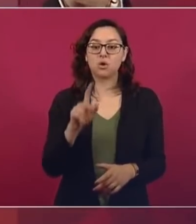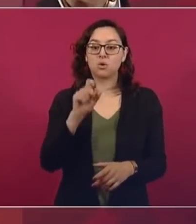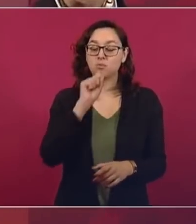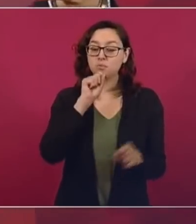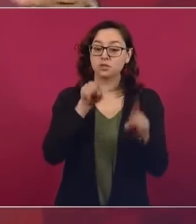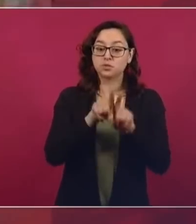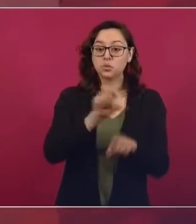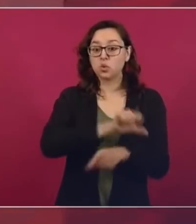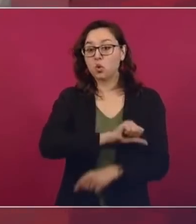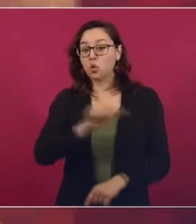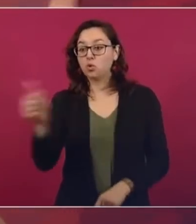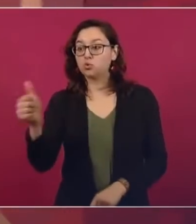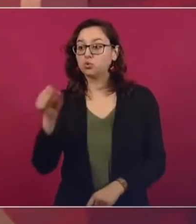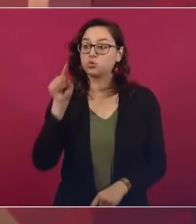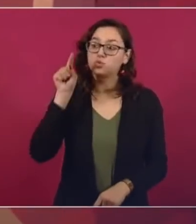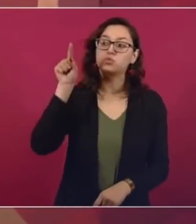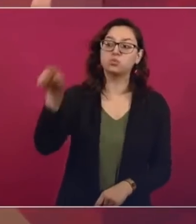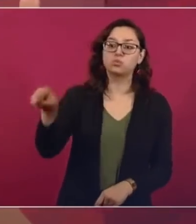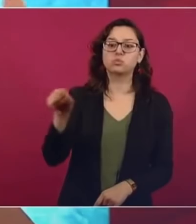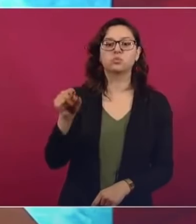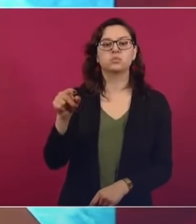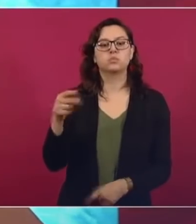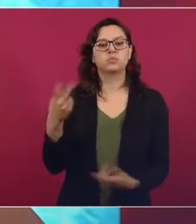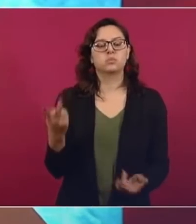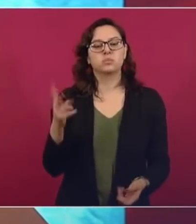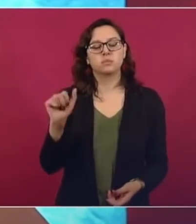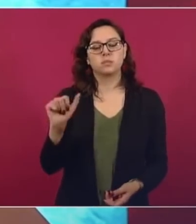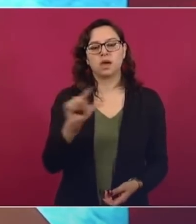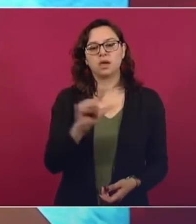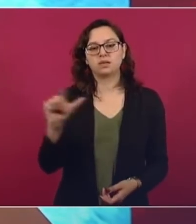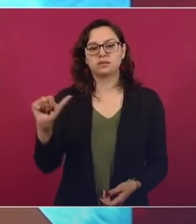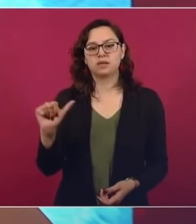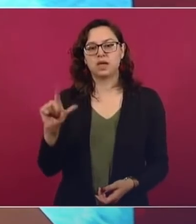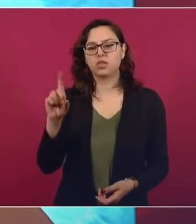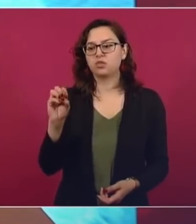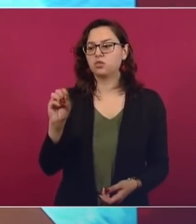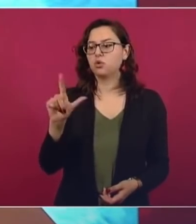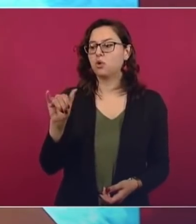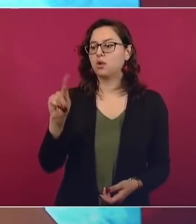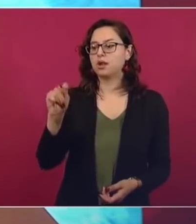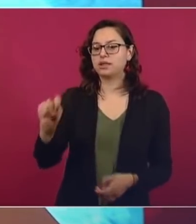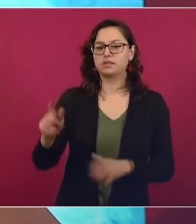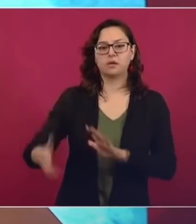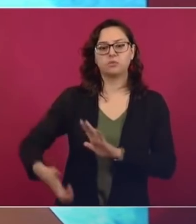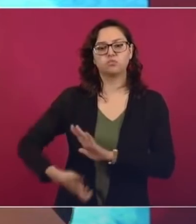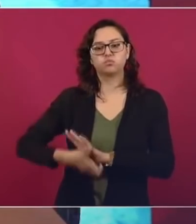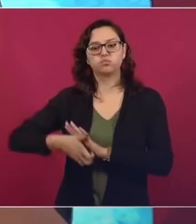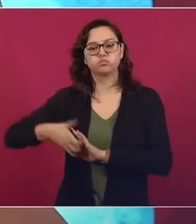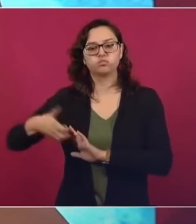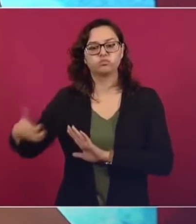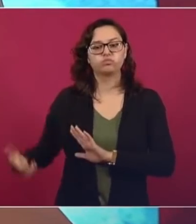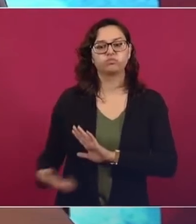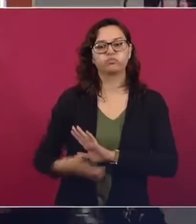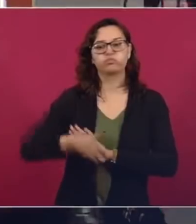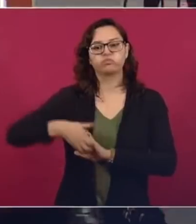escarbaron para unir